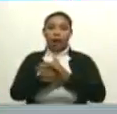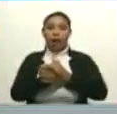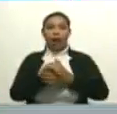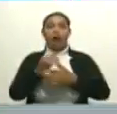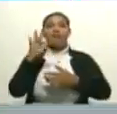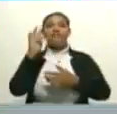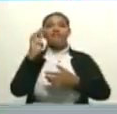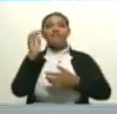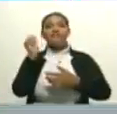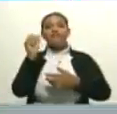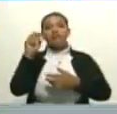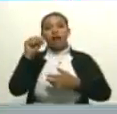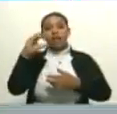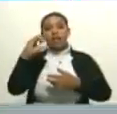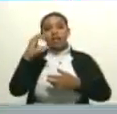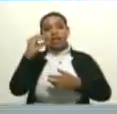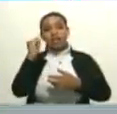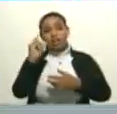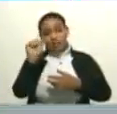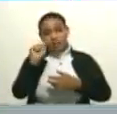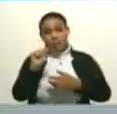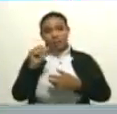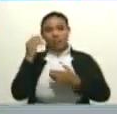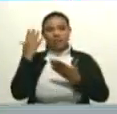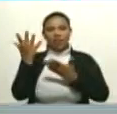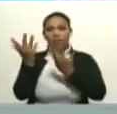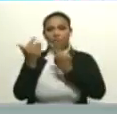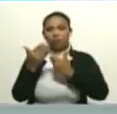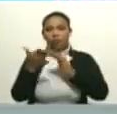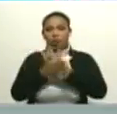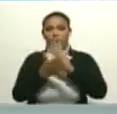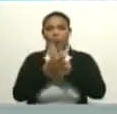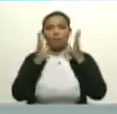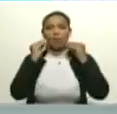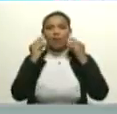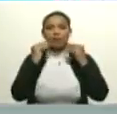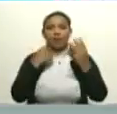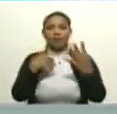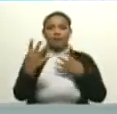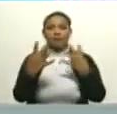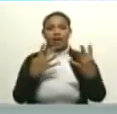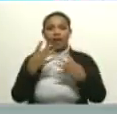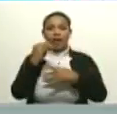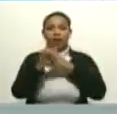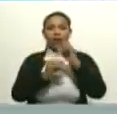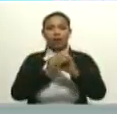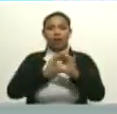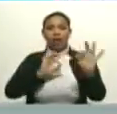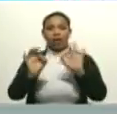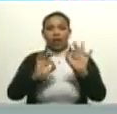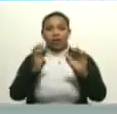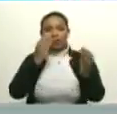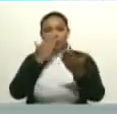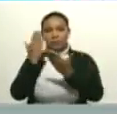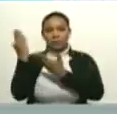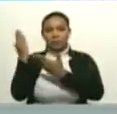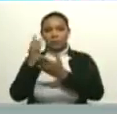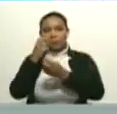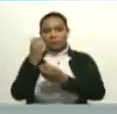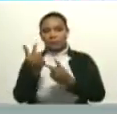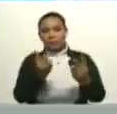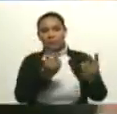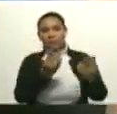Rueda, primero a las mujeres. ¿Ah? ¿Qué nos cuenta de la experiencia de este festival? Francis, bienvenida. Hola, Presidente.